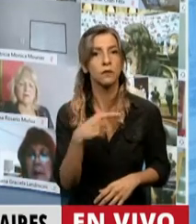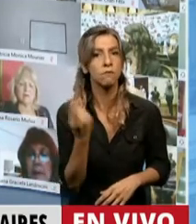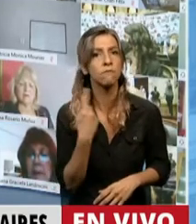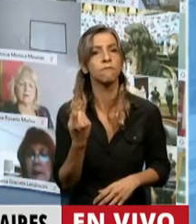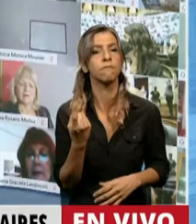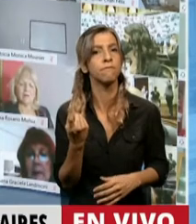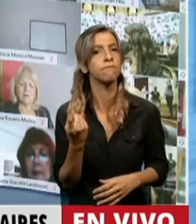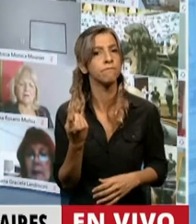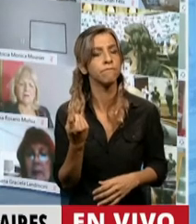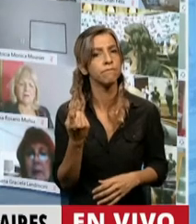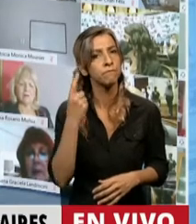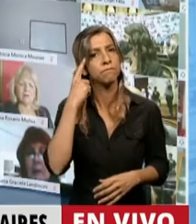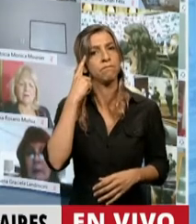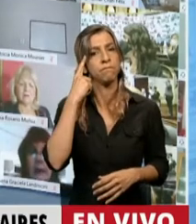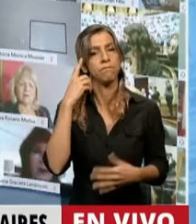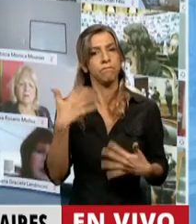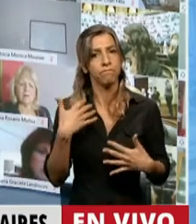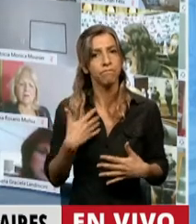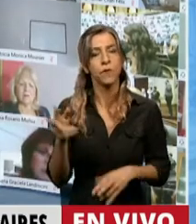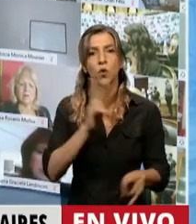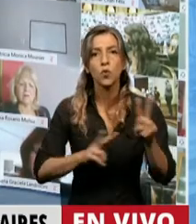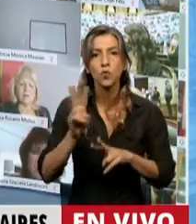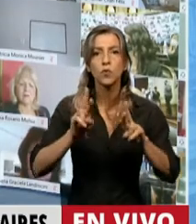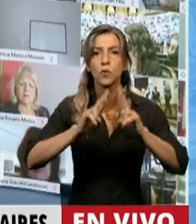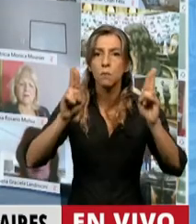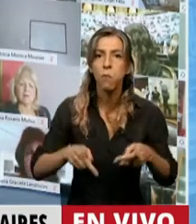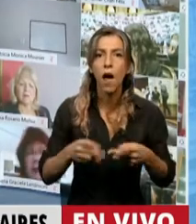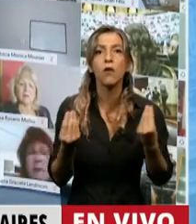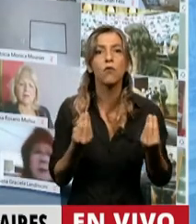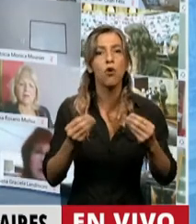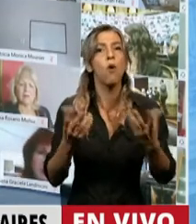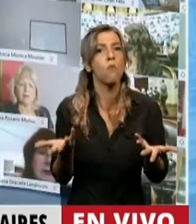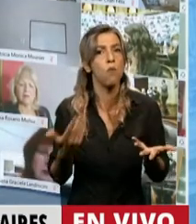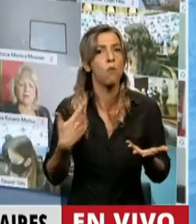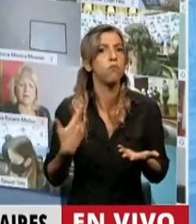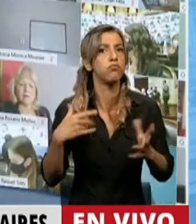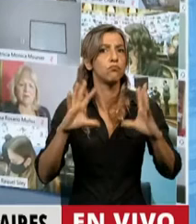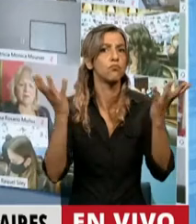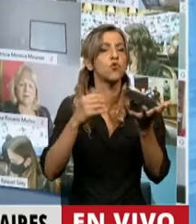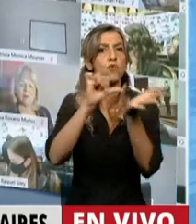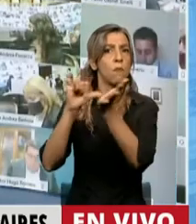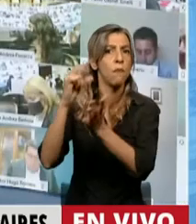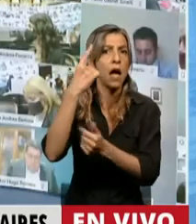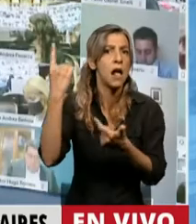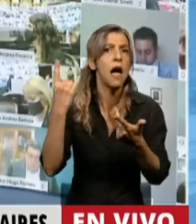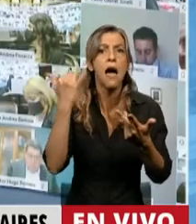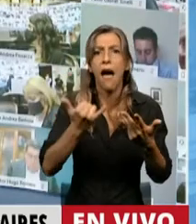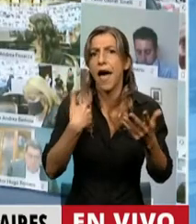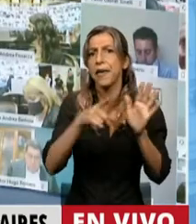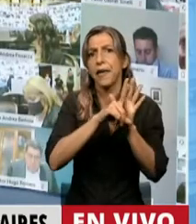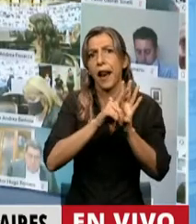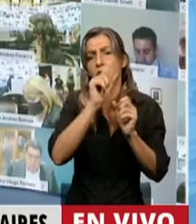completo de las políticas y las herramientas jurídicas que los Estados vienen desarrollando contra